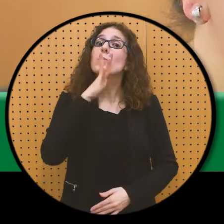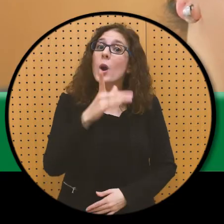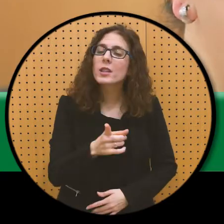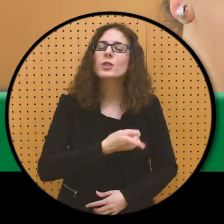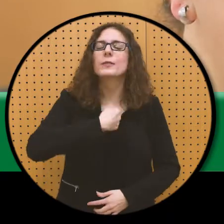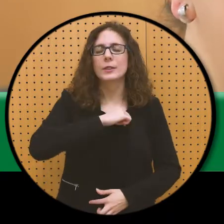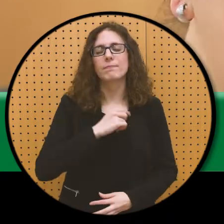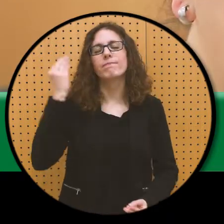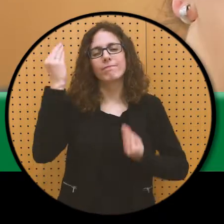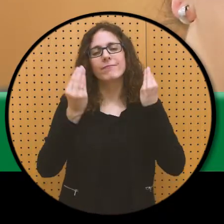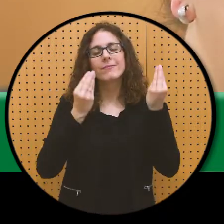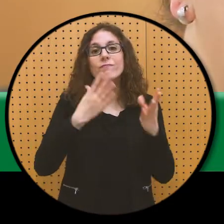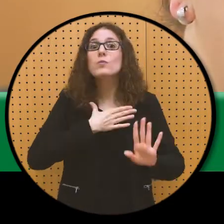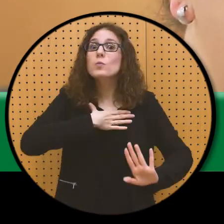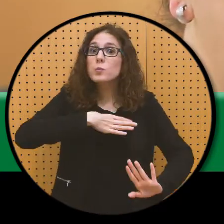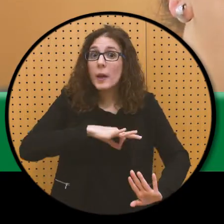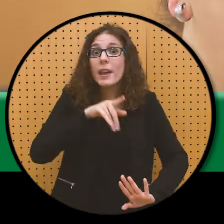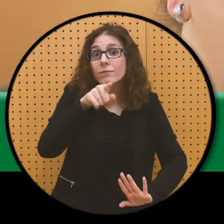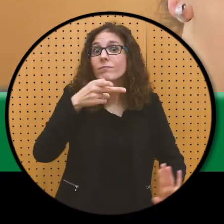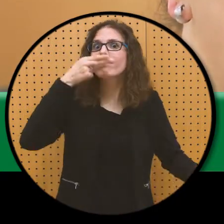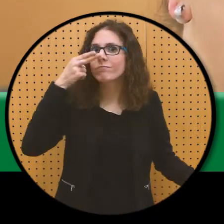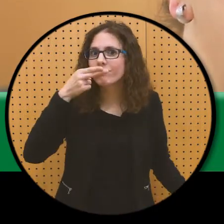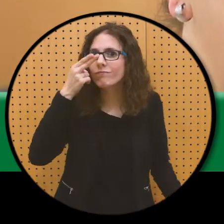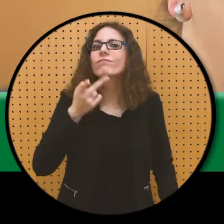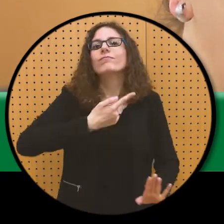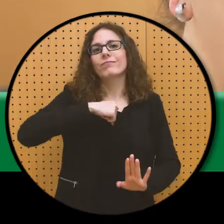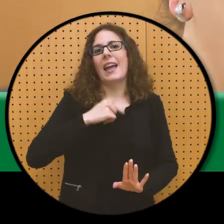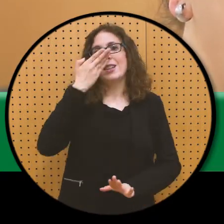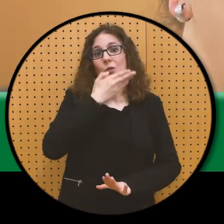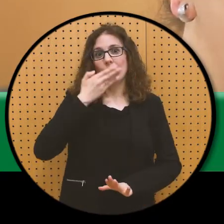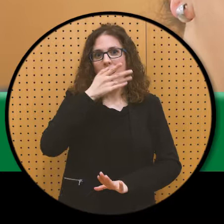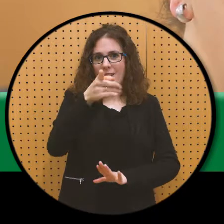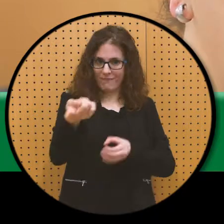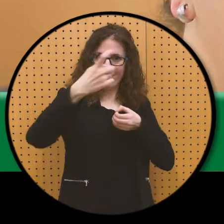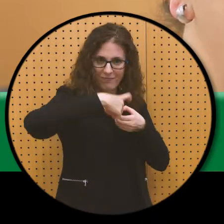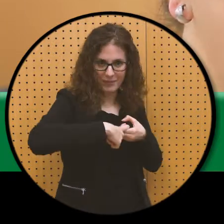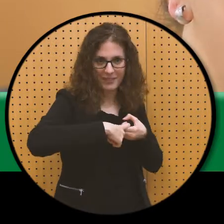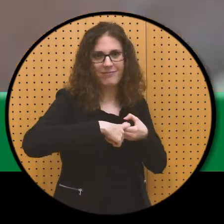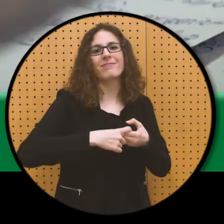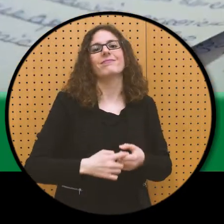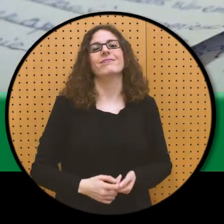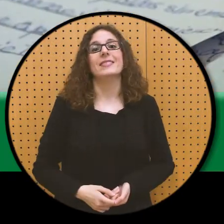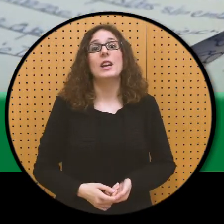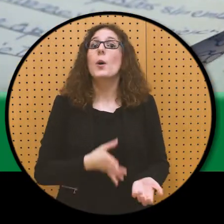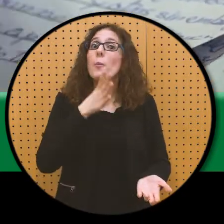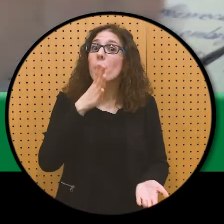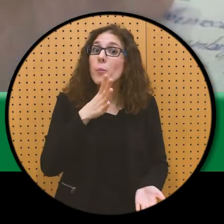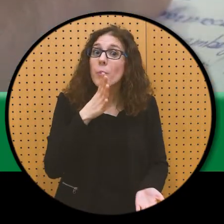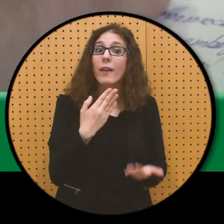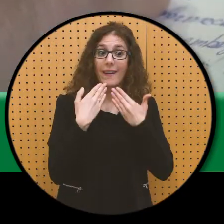agian zuretzat, interesgarria izan daitxekela parte hartzea, en la escuela honetan, zenbait